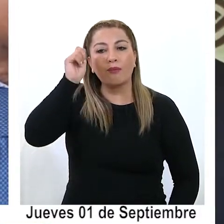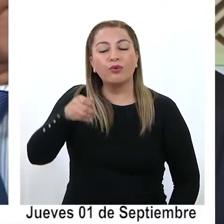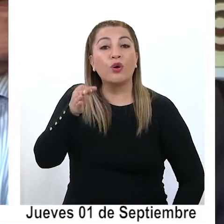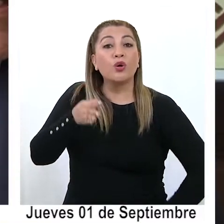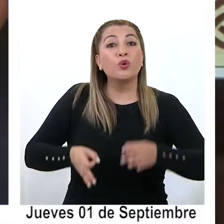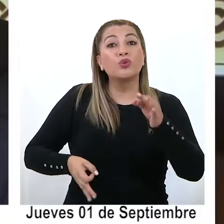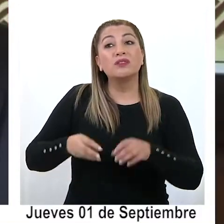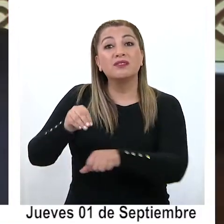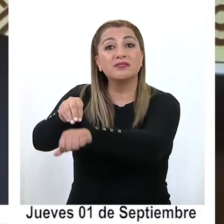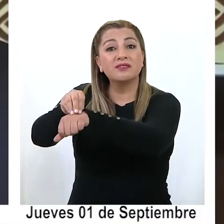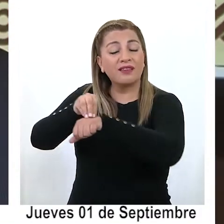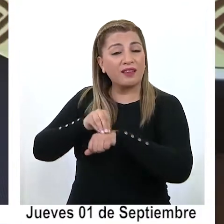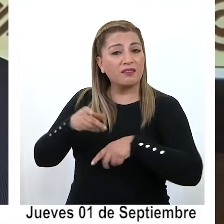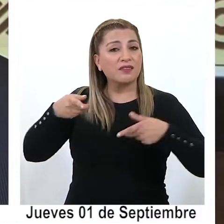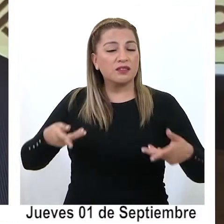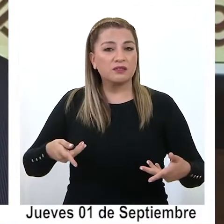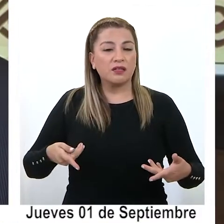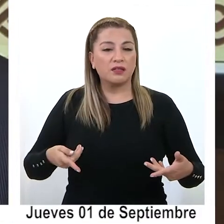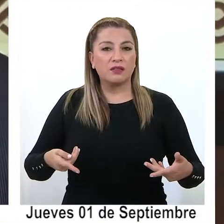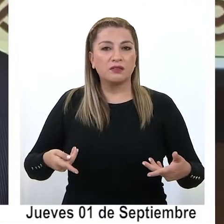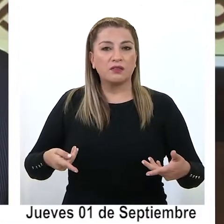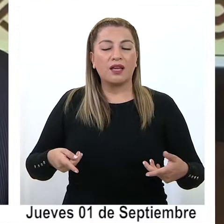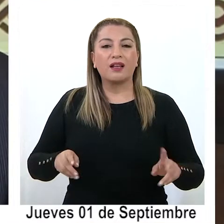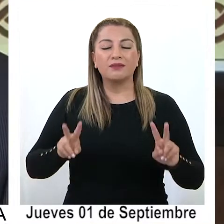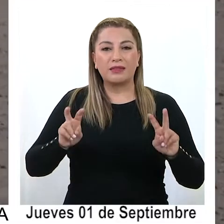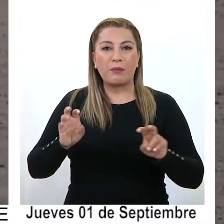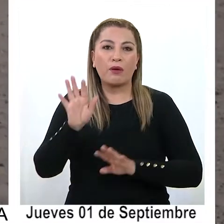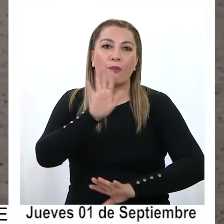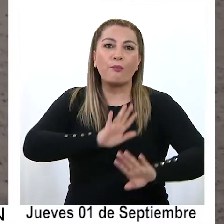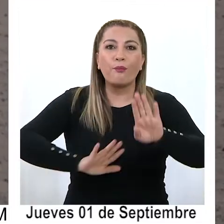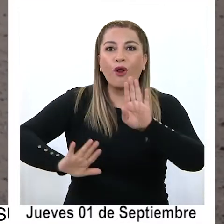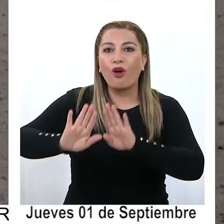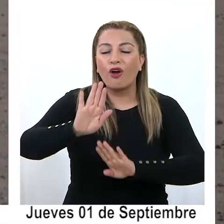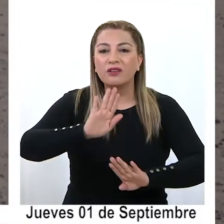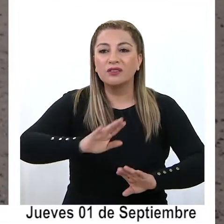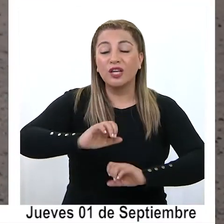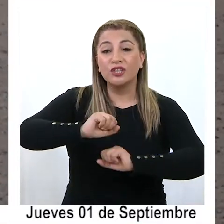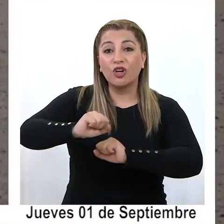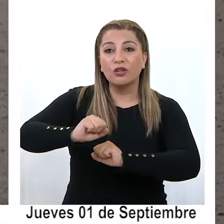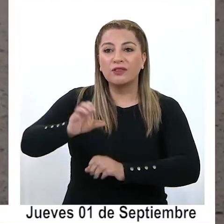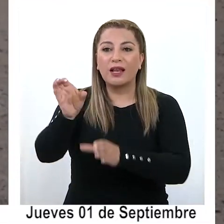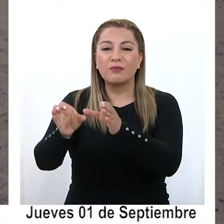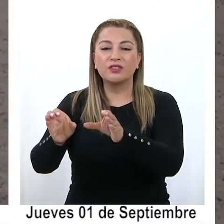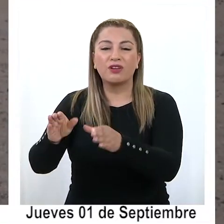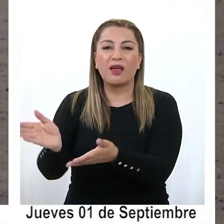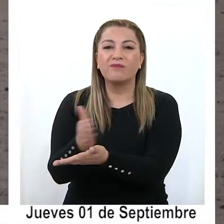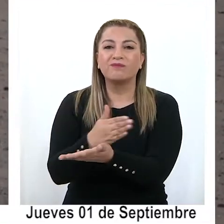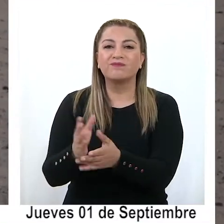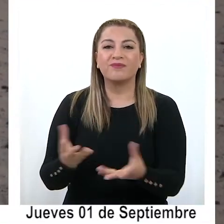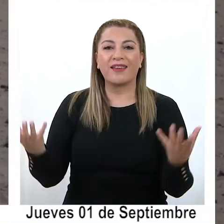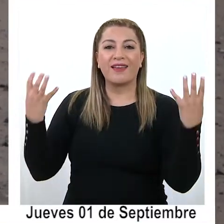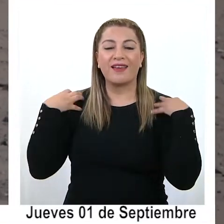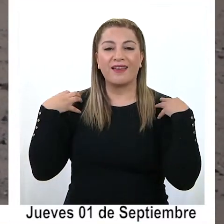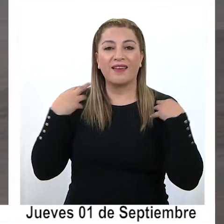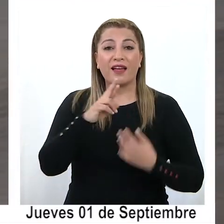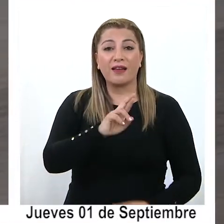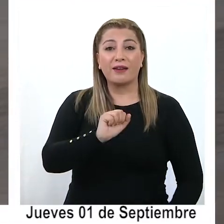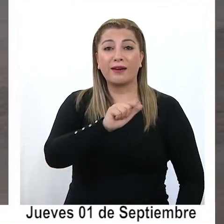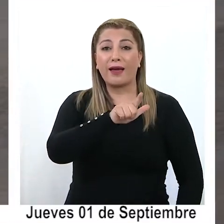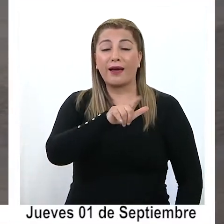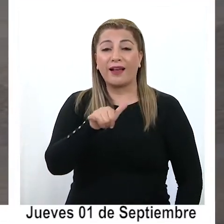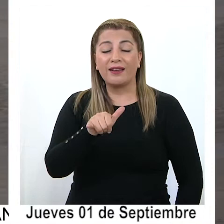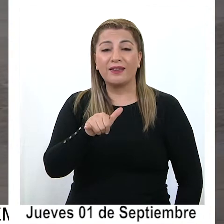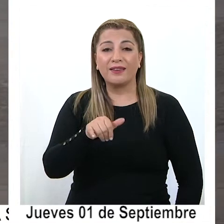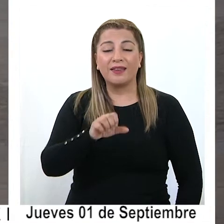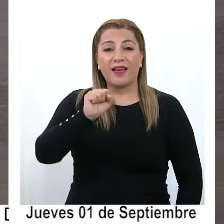pronunciarse respecto de un recurso de protección en contra de los organizadores del rally, Atacama